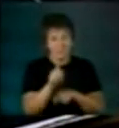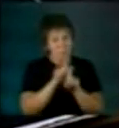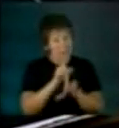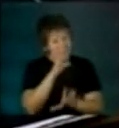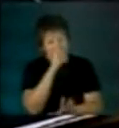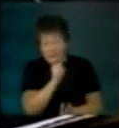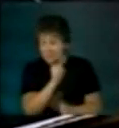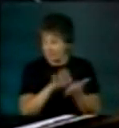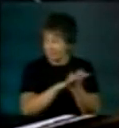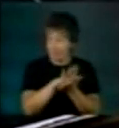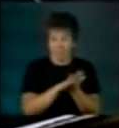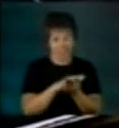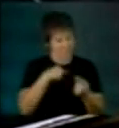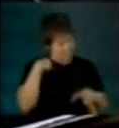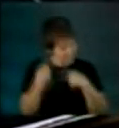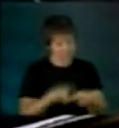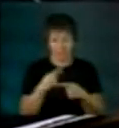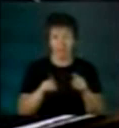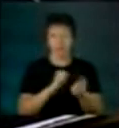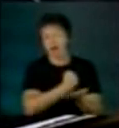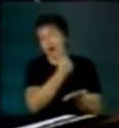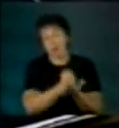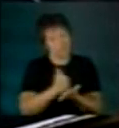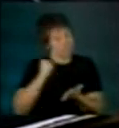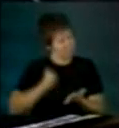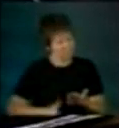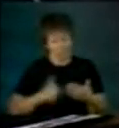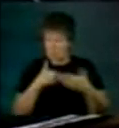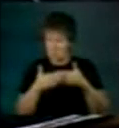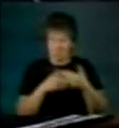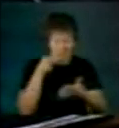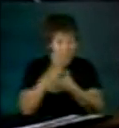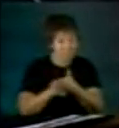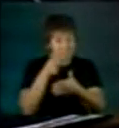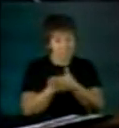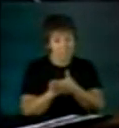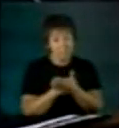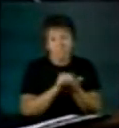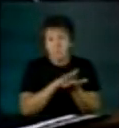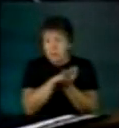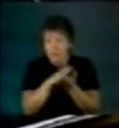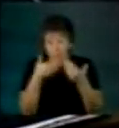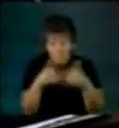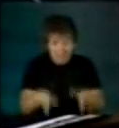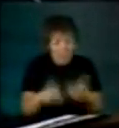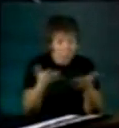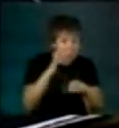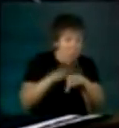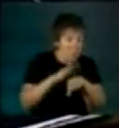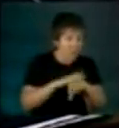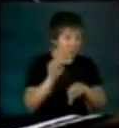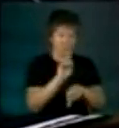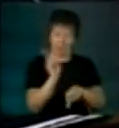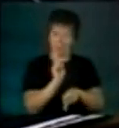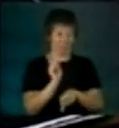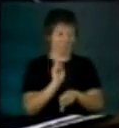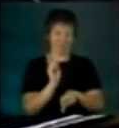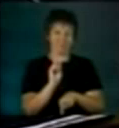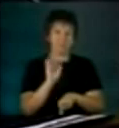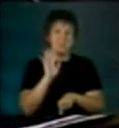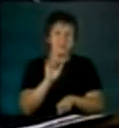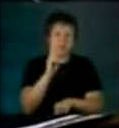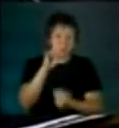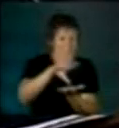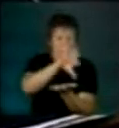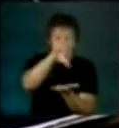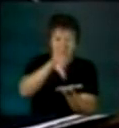Por supuesto, nada de esto comienza con nosotros. El país